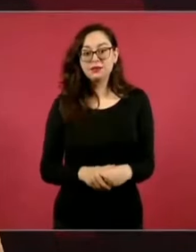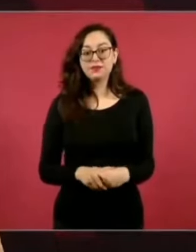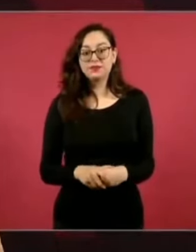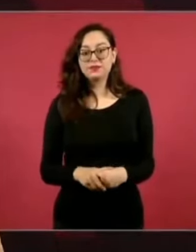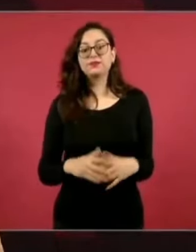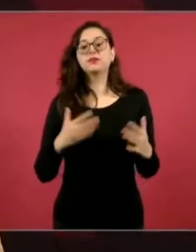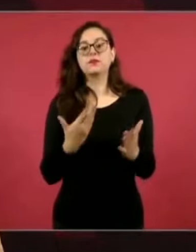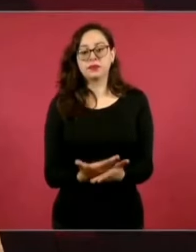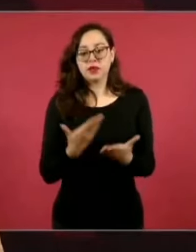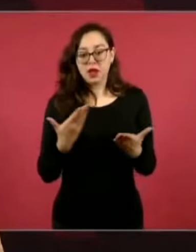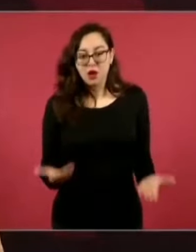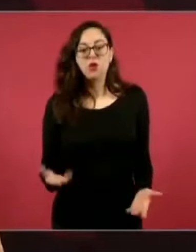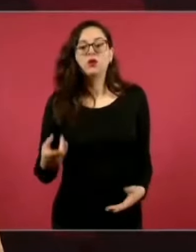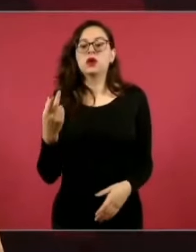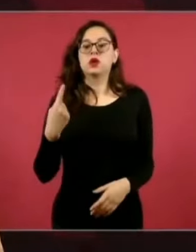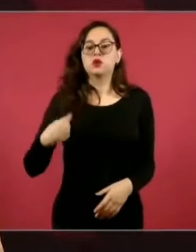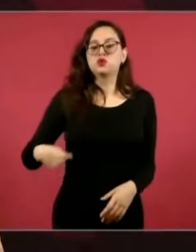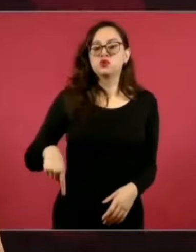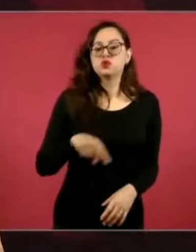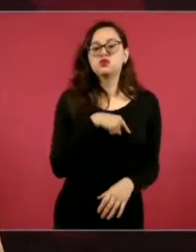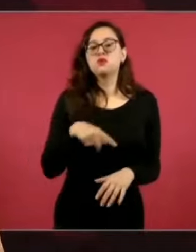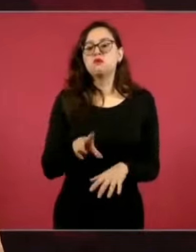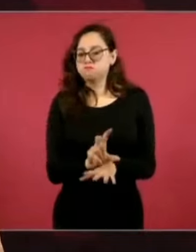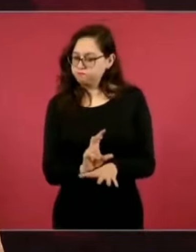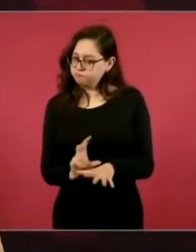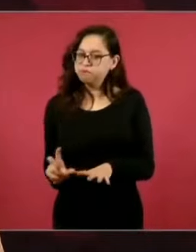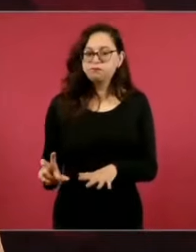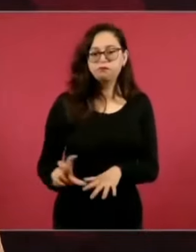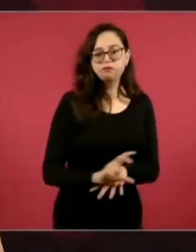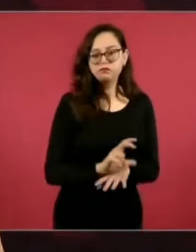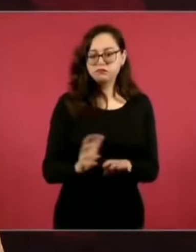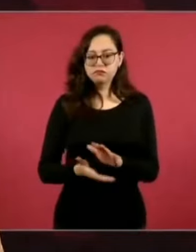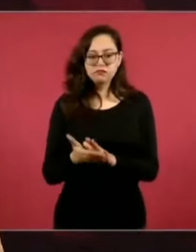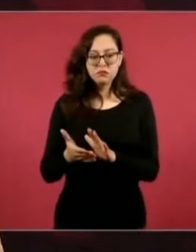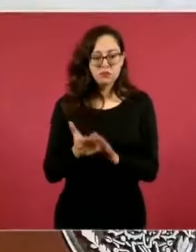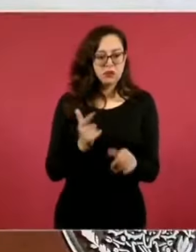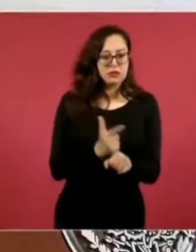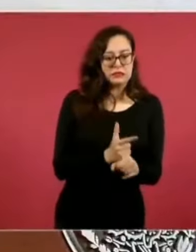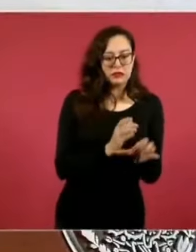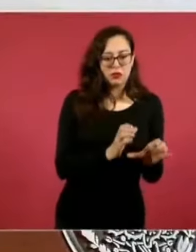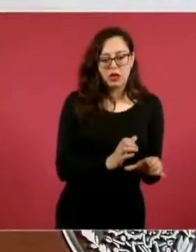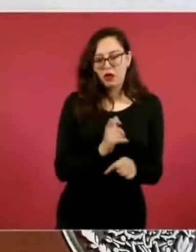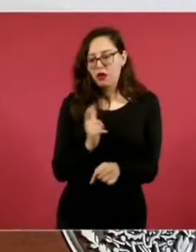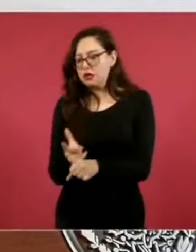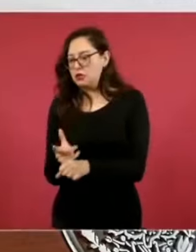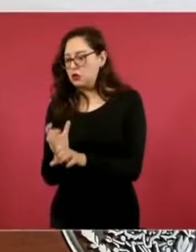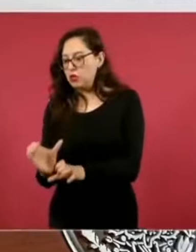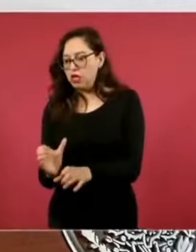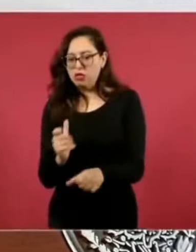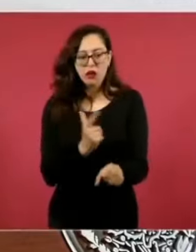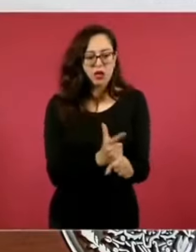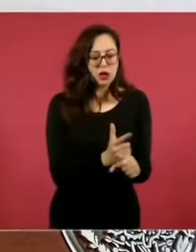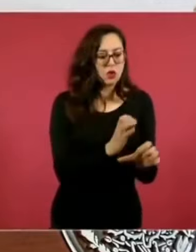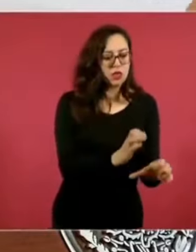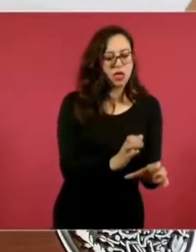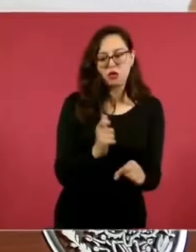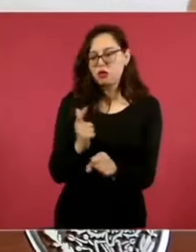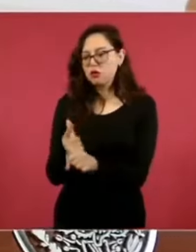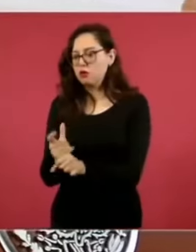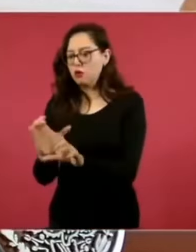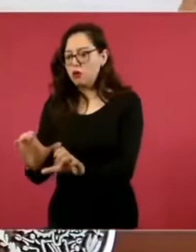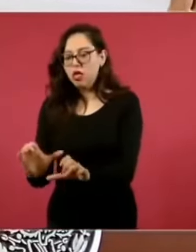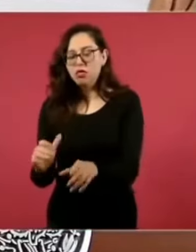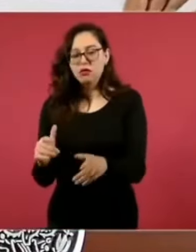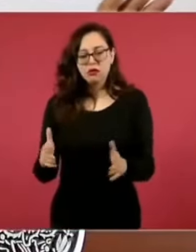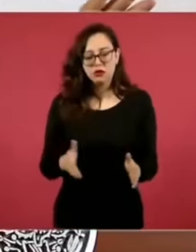no afectar el medio ambiente. Nada más para que se